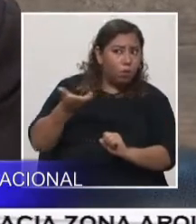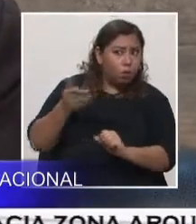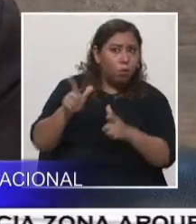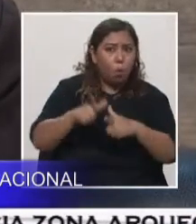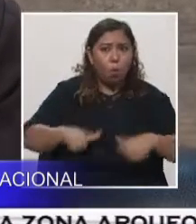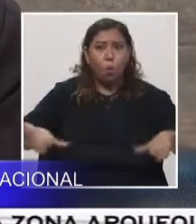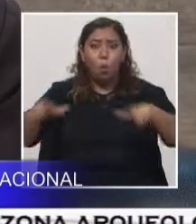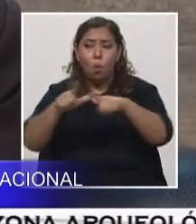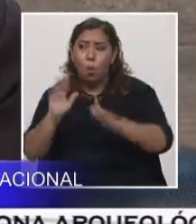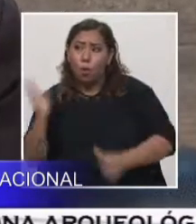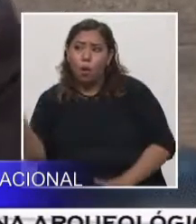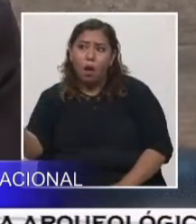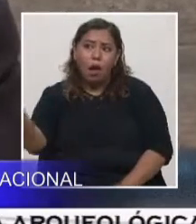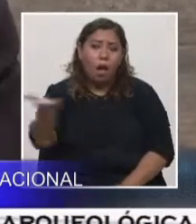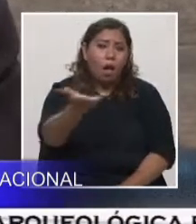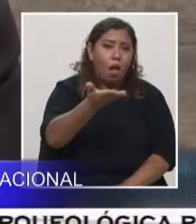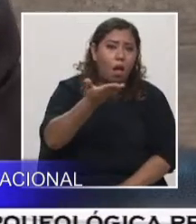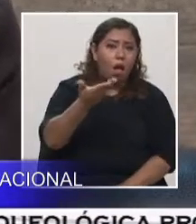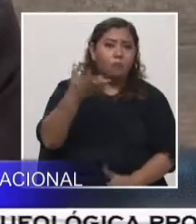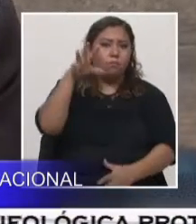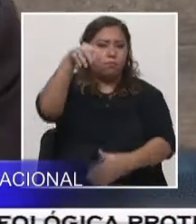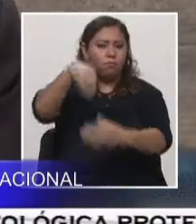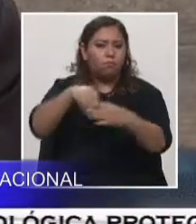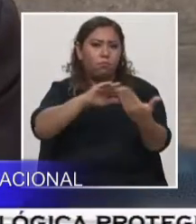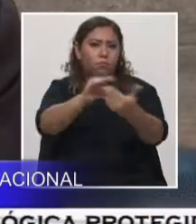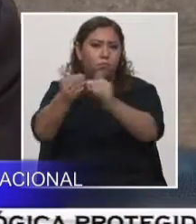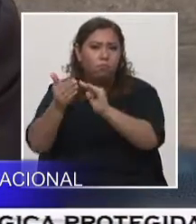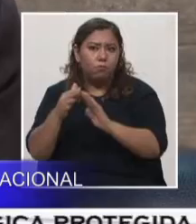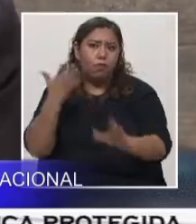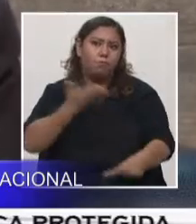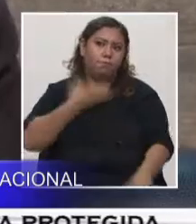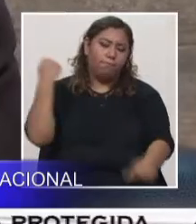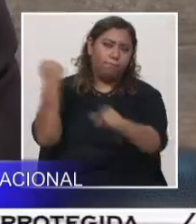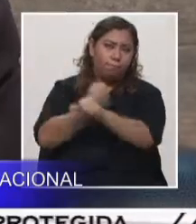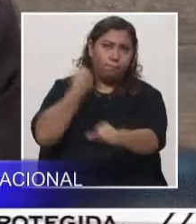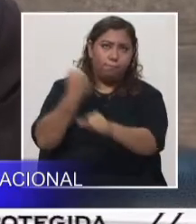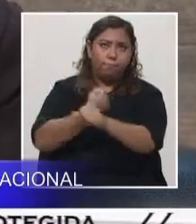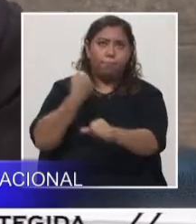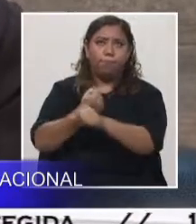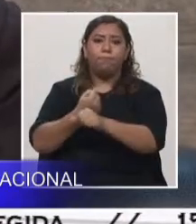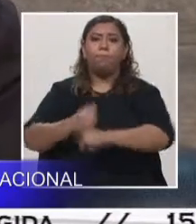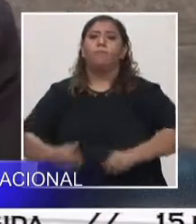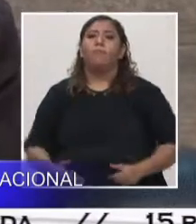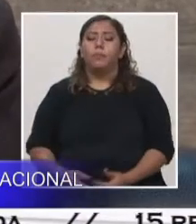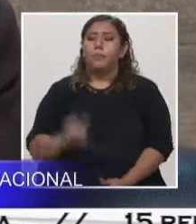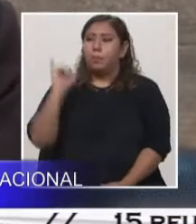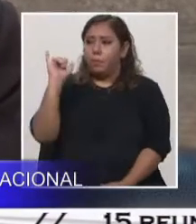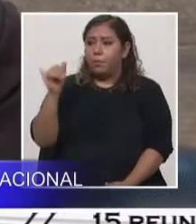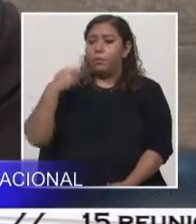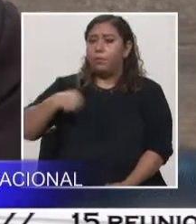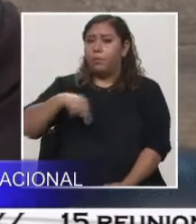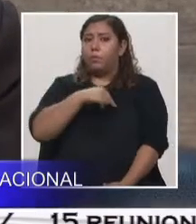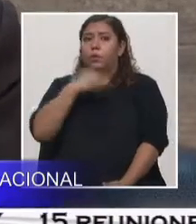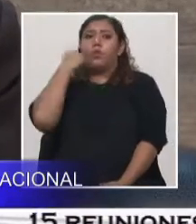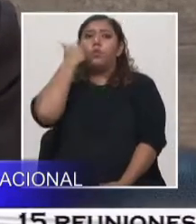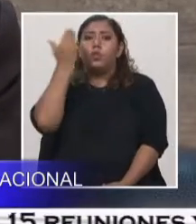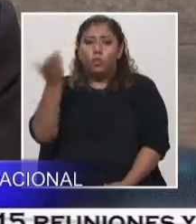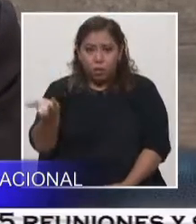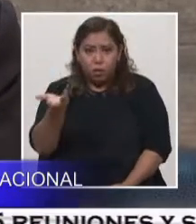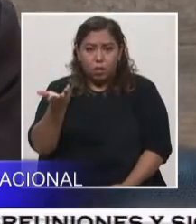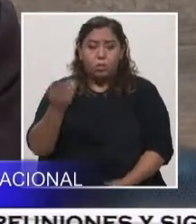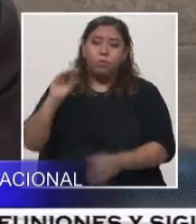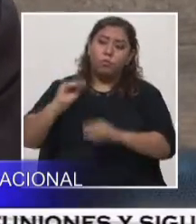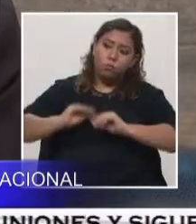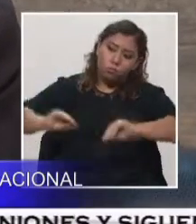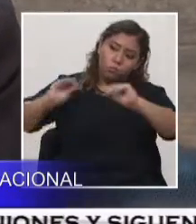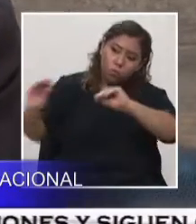dentro de la comunidad otro ingreso, una fuente de trabajo, ¿verdad? Entonces, a eso es lo que vamos a preparar a estos jóvenes también para